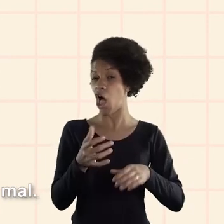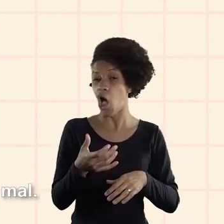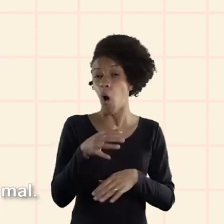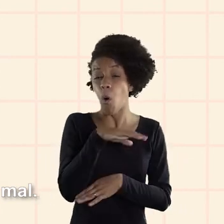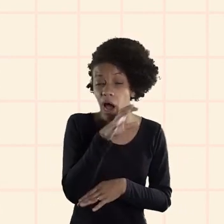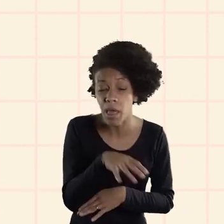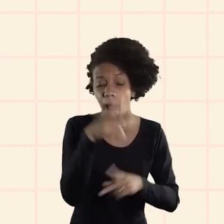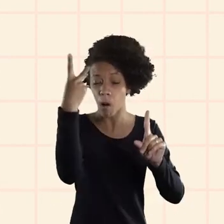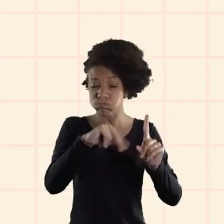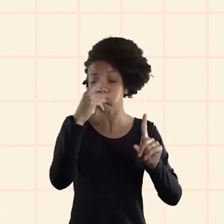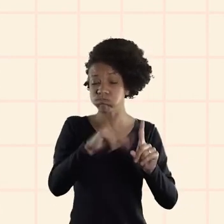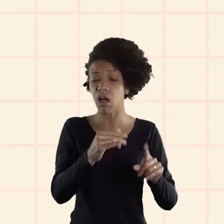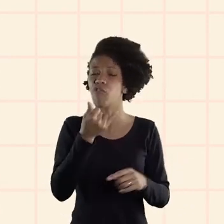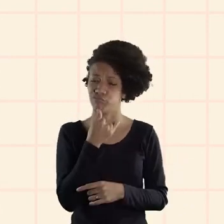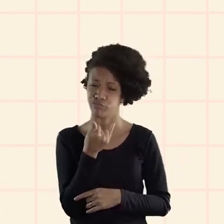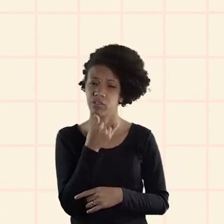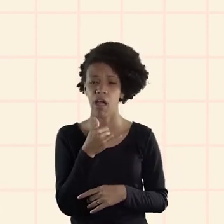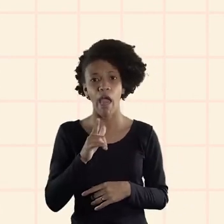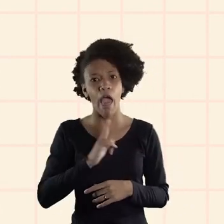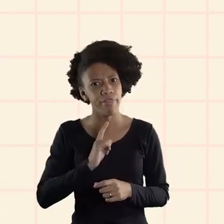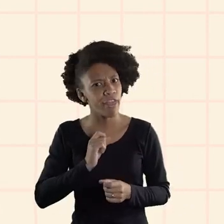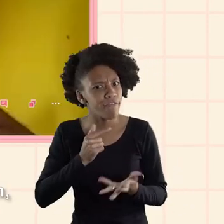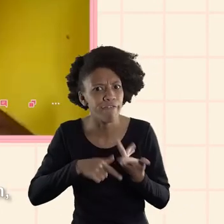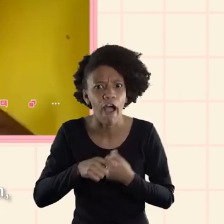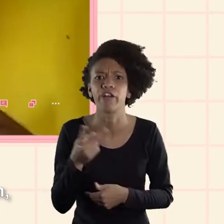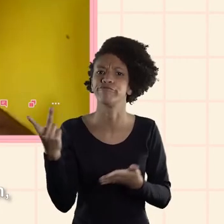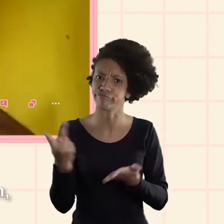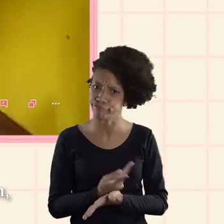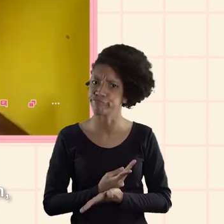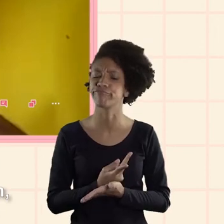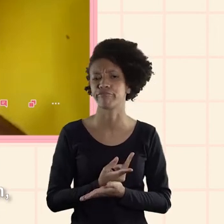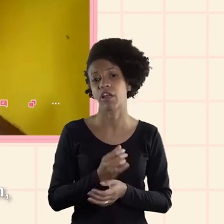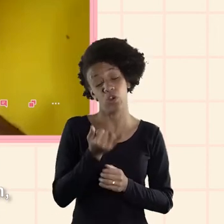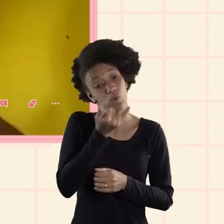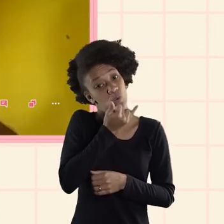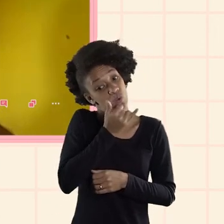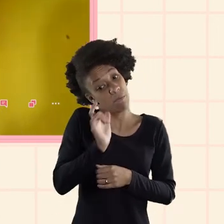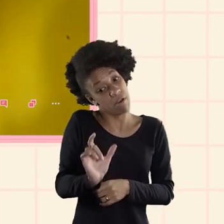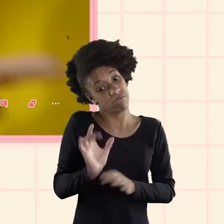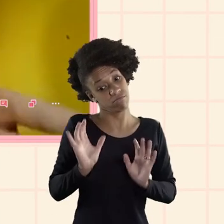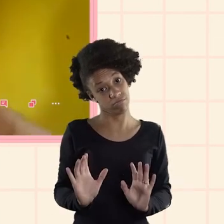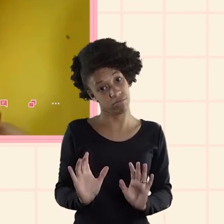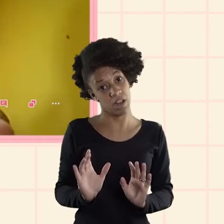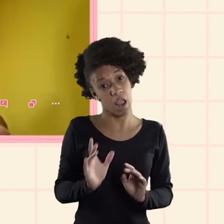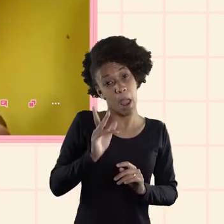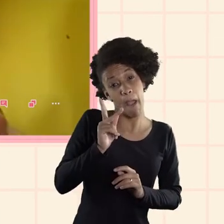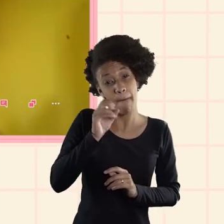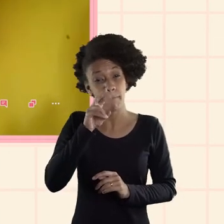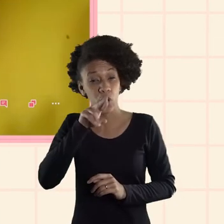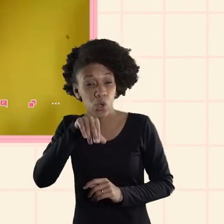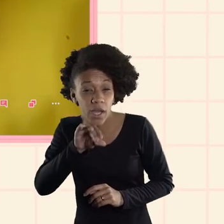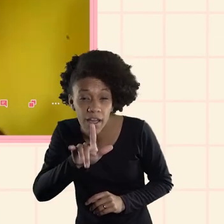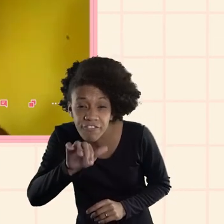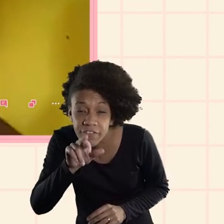hablan, o en que tratan a los animales muy mal, me entristeció. Hay muchas cosas malas en